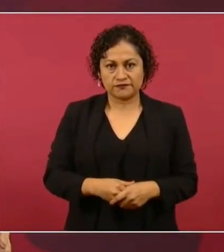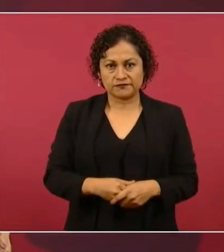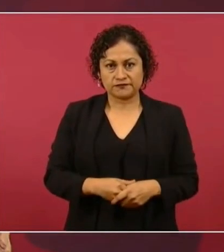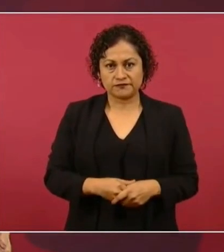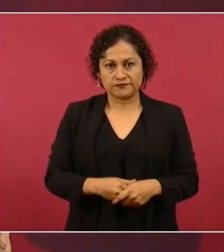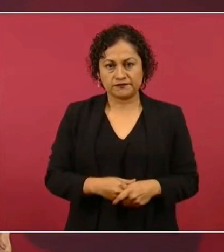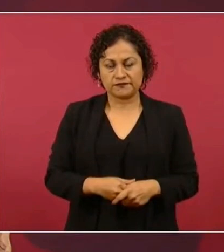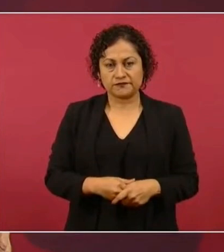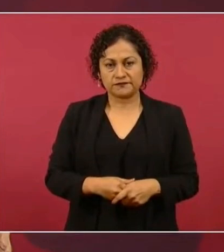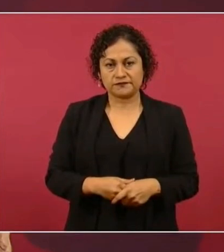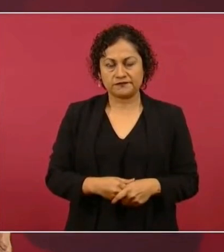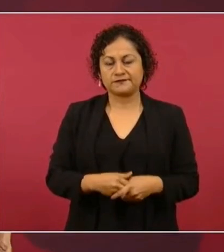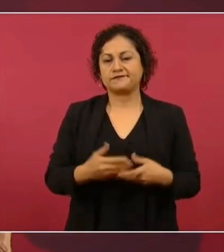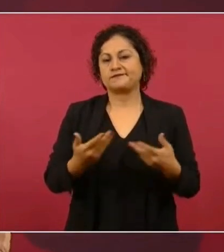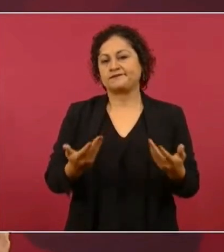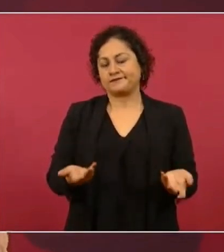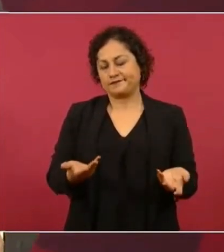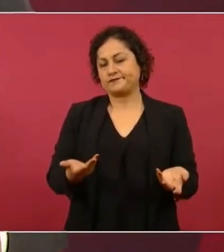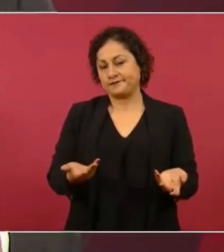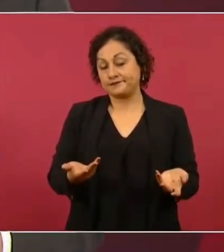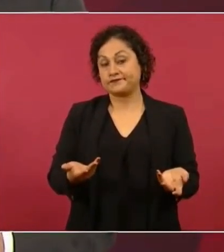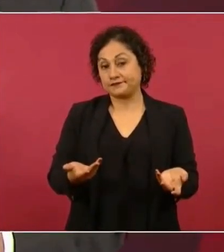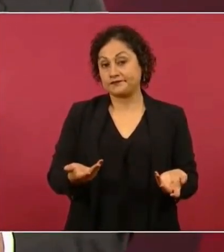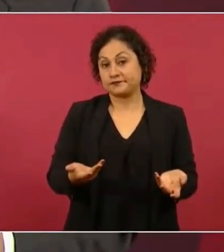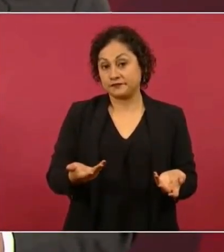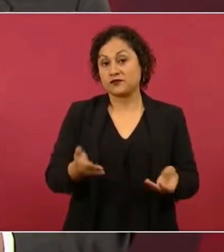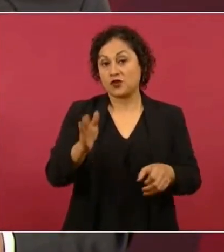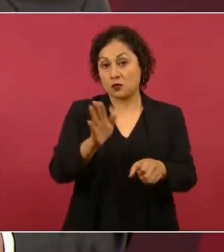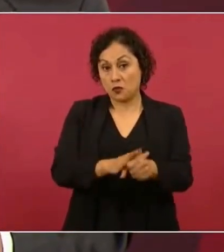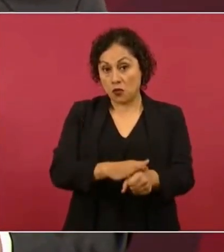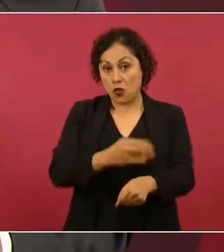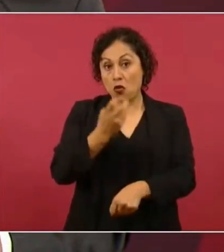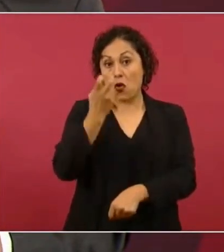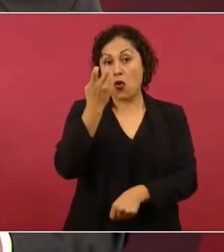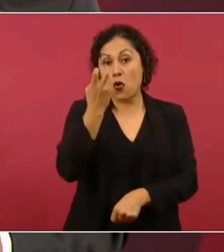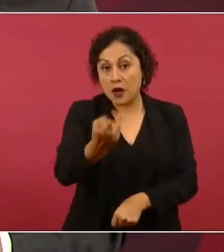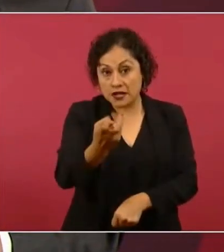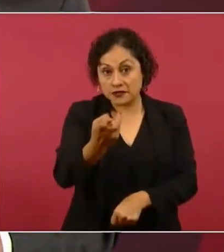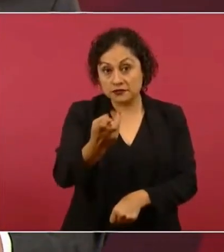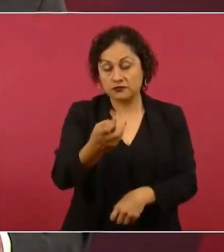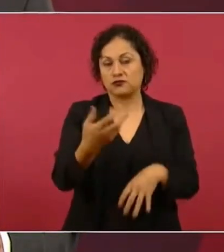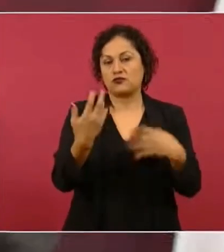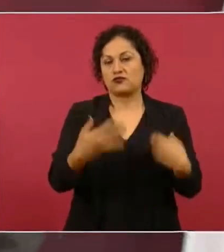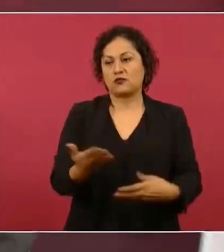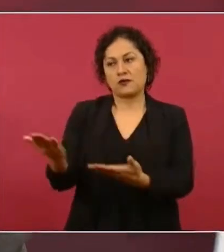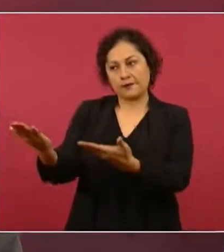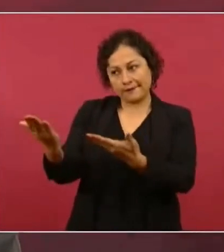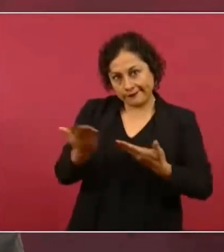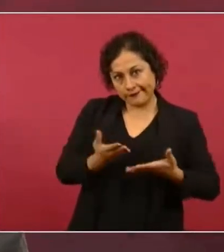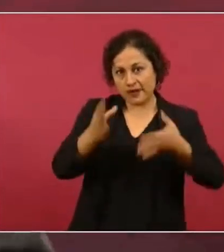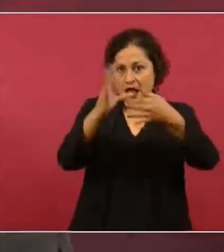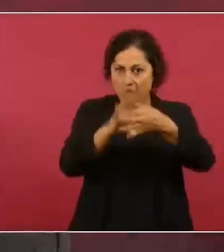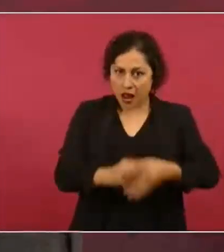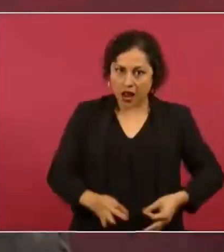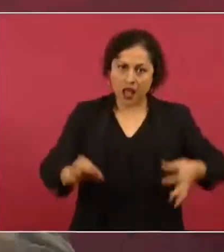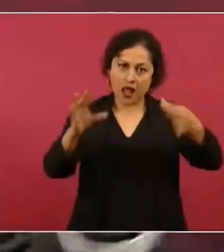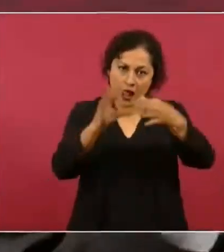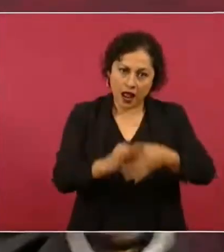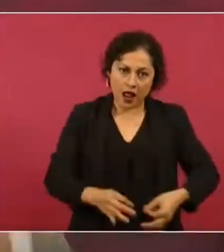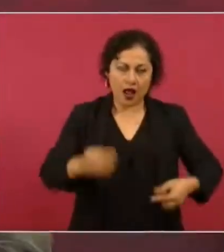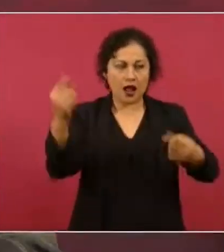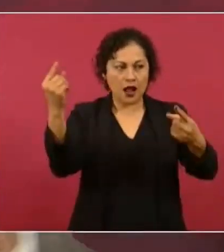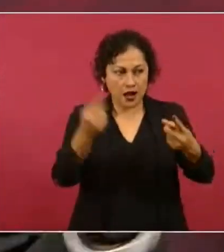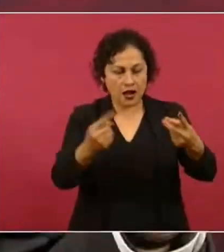Por eso es importante pues informar, informar, informar, informar. Hay quienes,